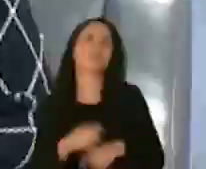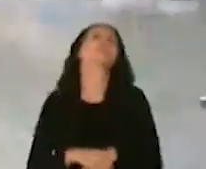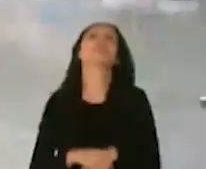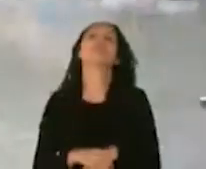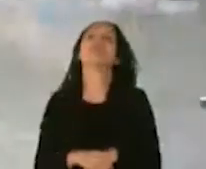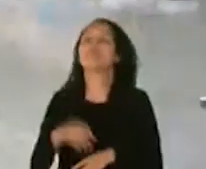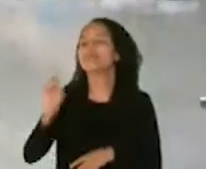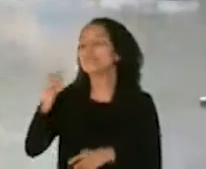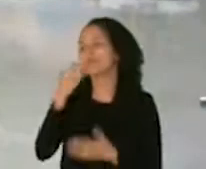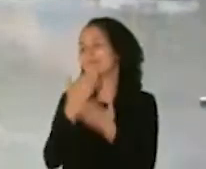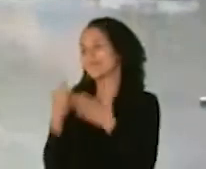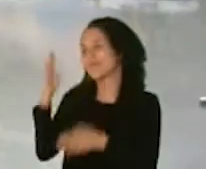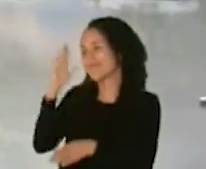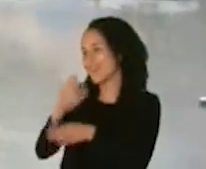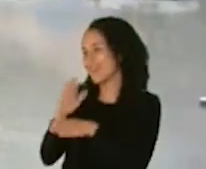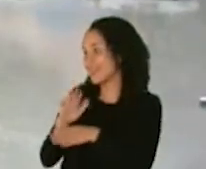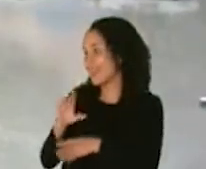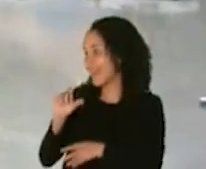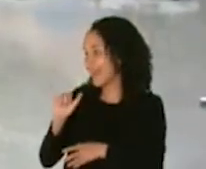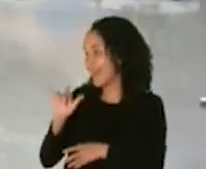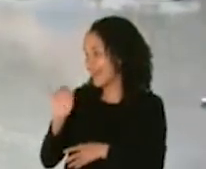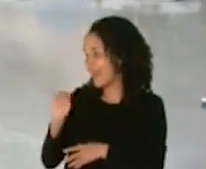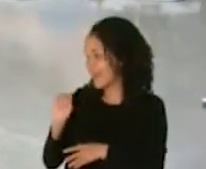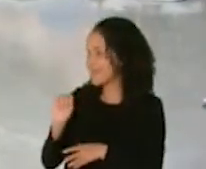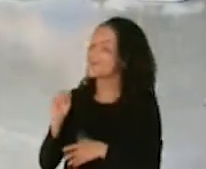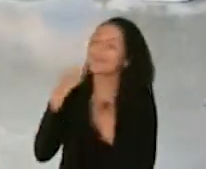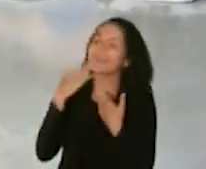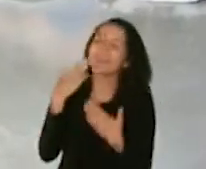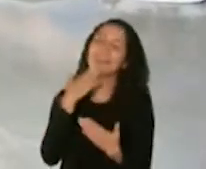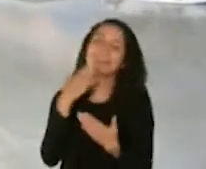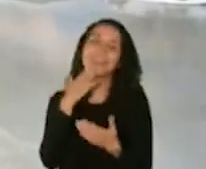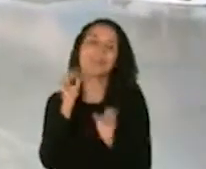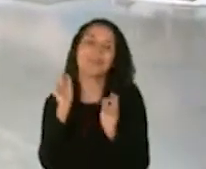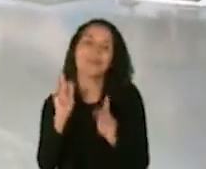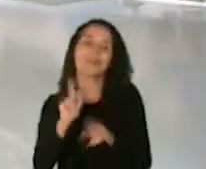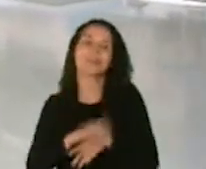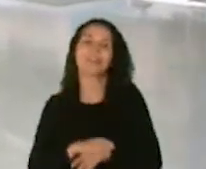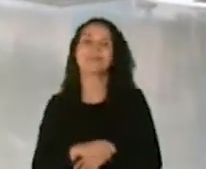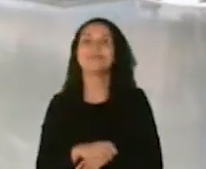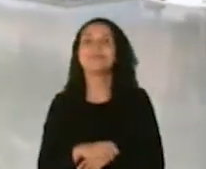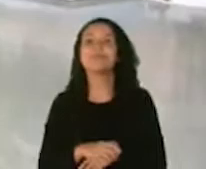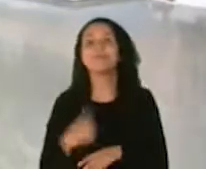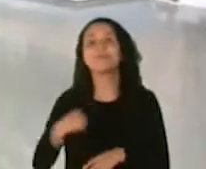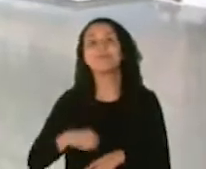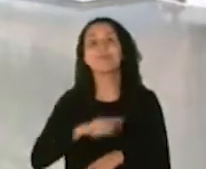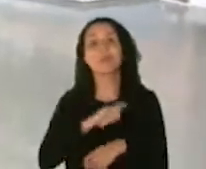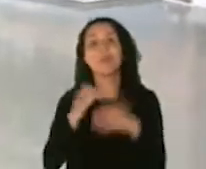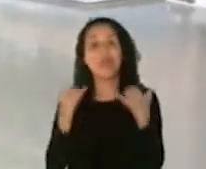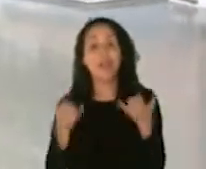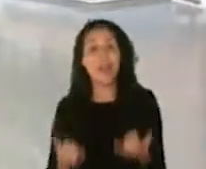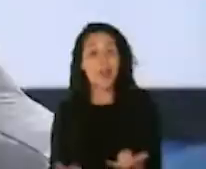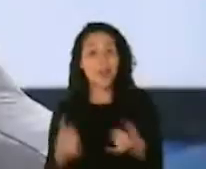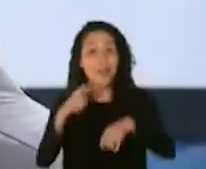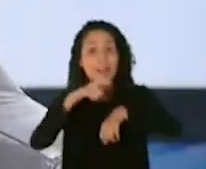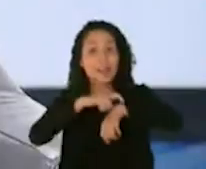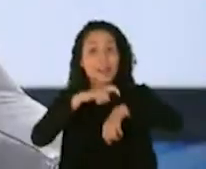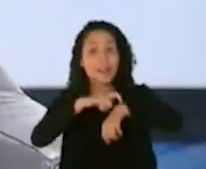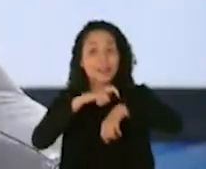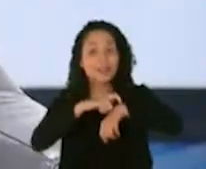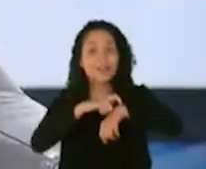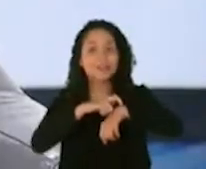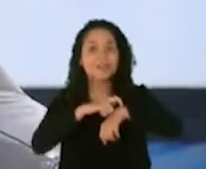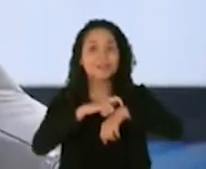sigue. Sí, buenas tardes. Buenas tardes, Lilian. Gracias por la oportunidad. Estamos en el umbral probablemente de